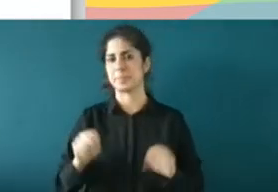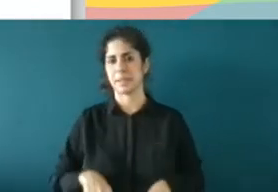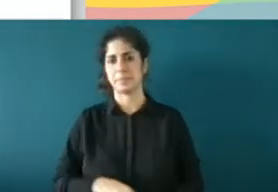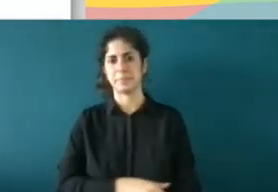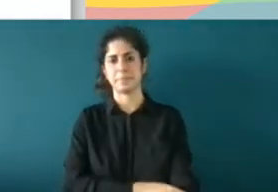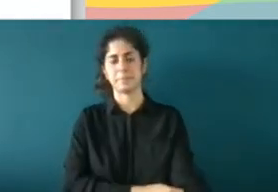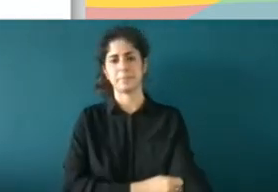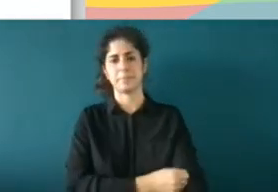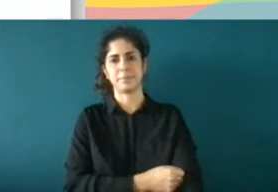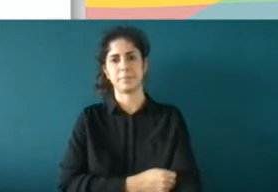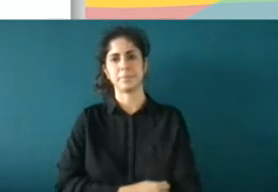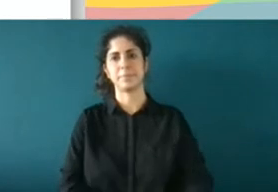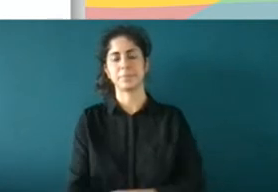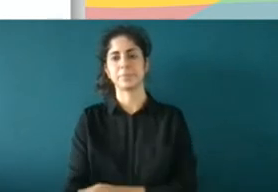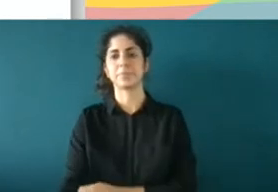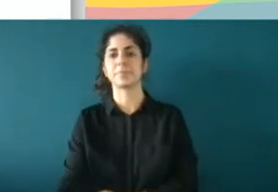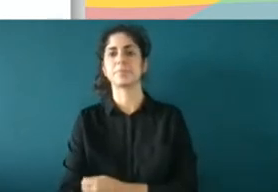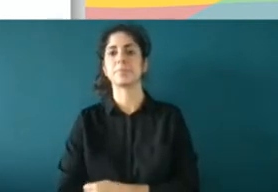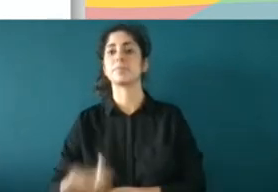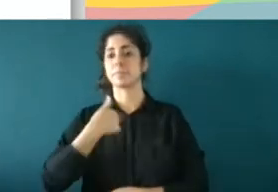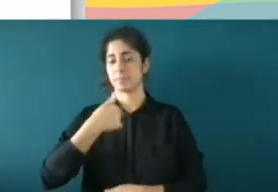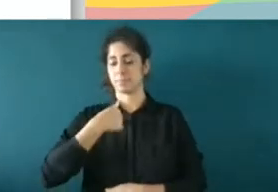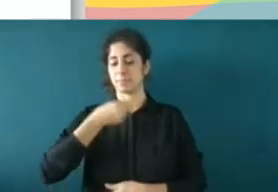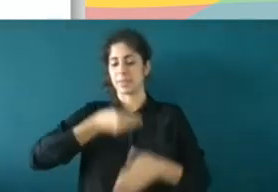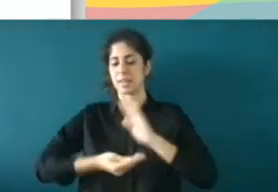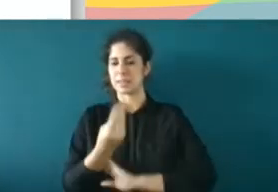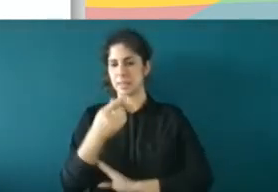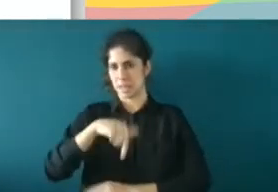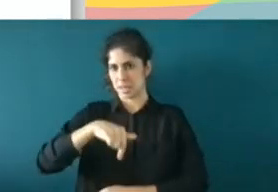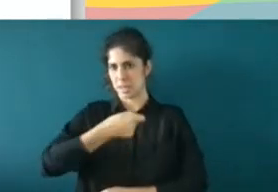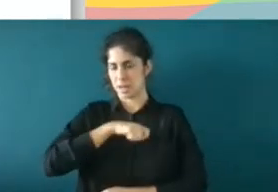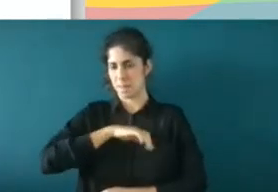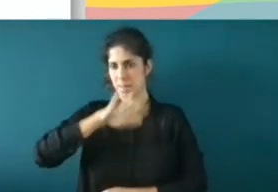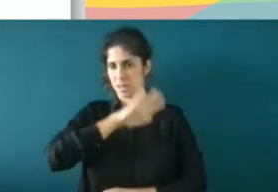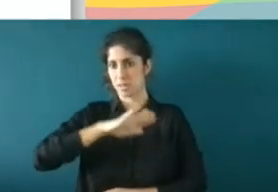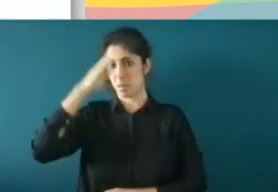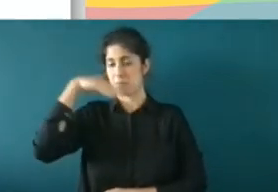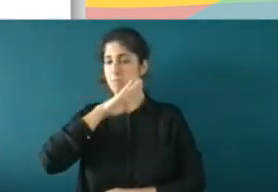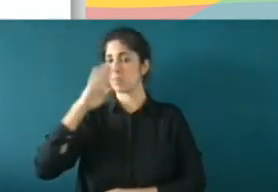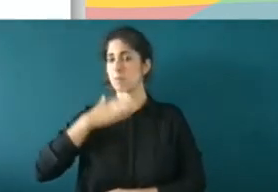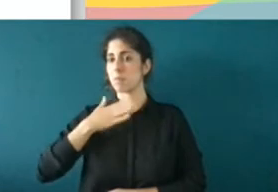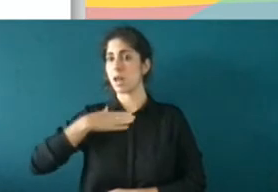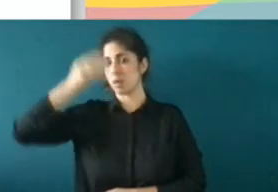yo nací en España mis dos padres son marroquíes pero yo nací en España